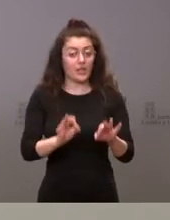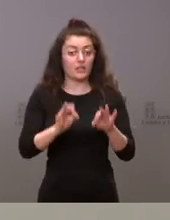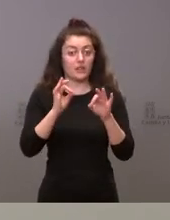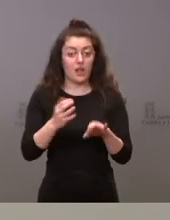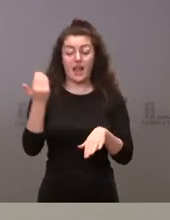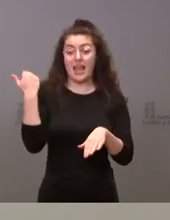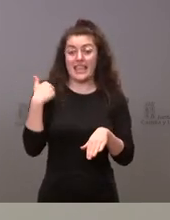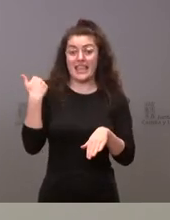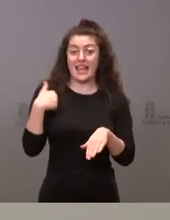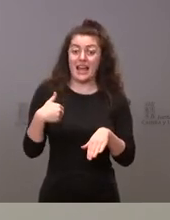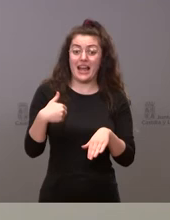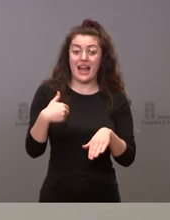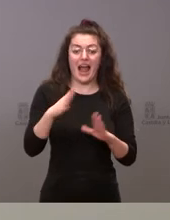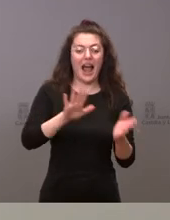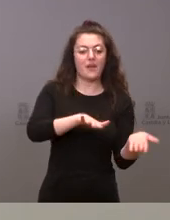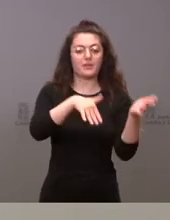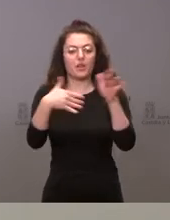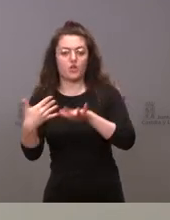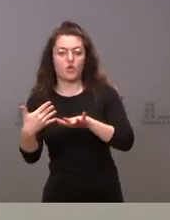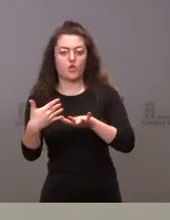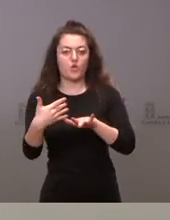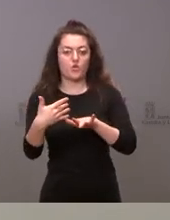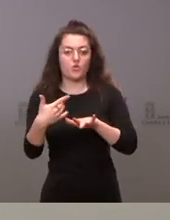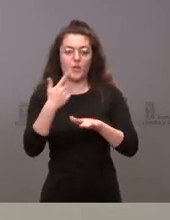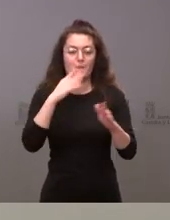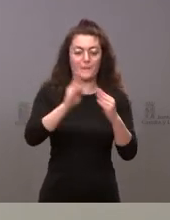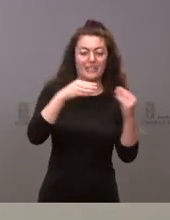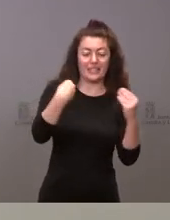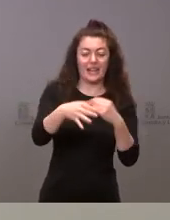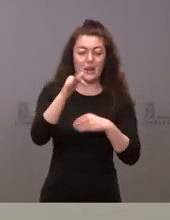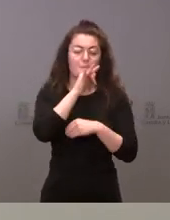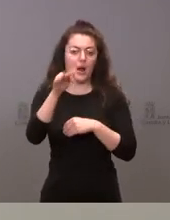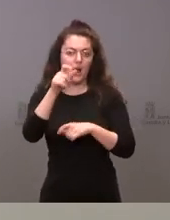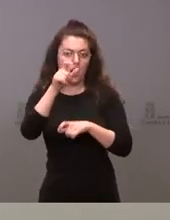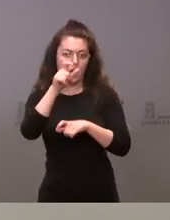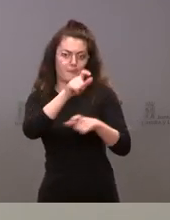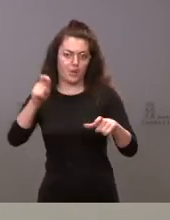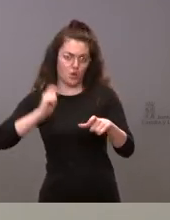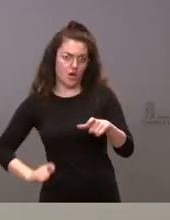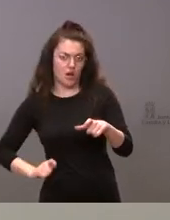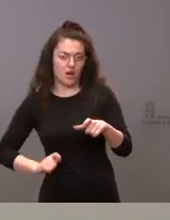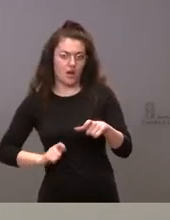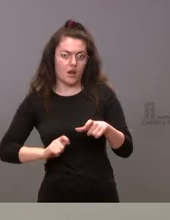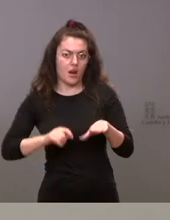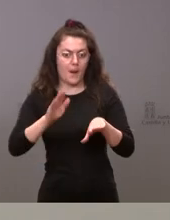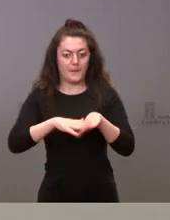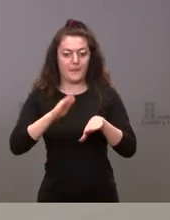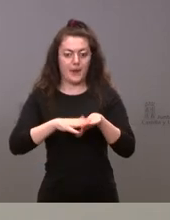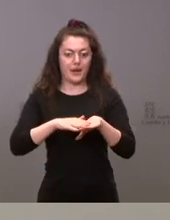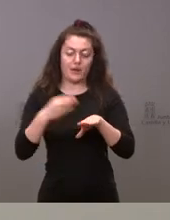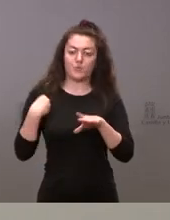materiales que es la que se ha considerado profesionalmente adecuada para atender esta situación